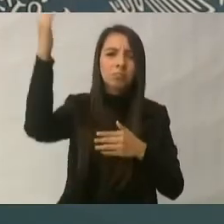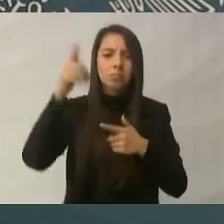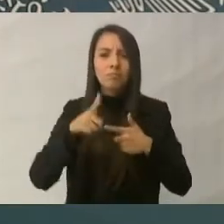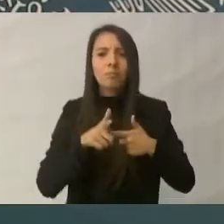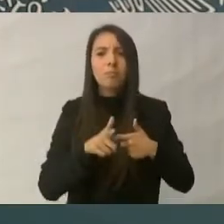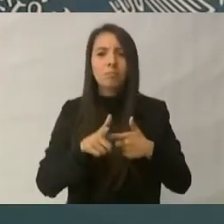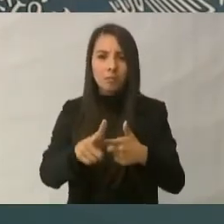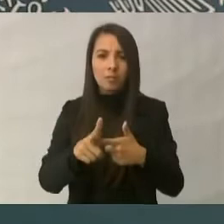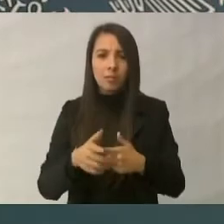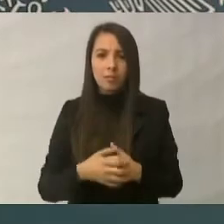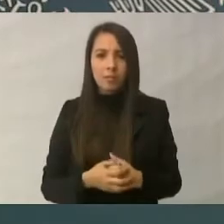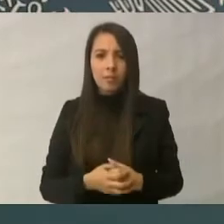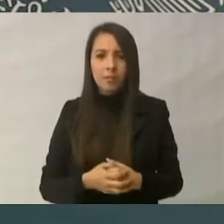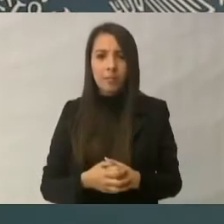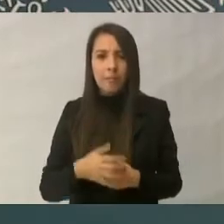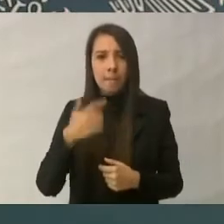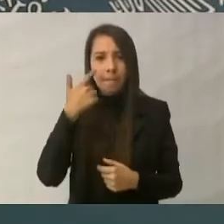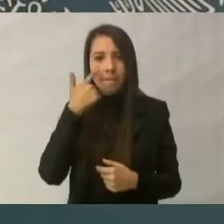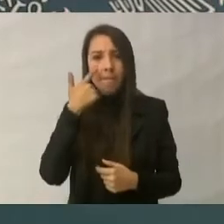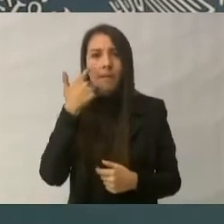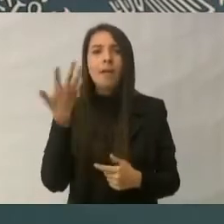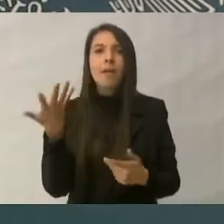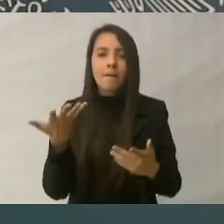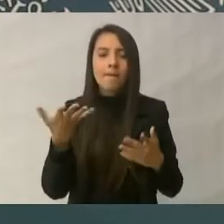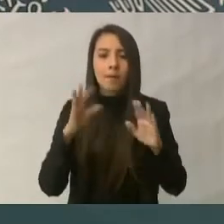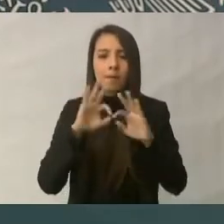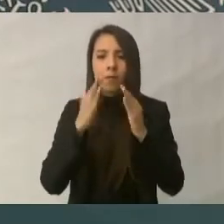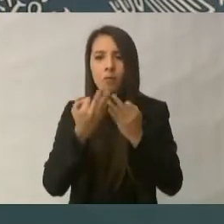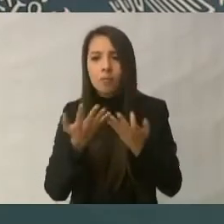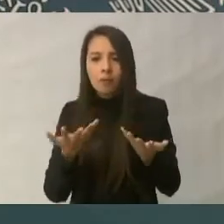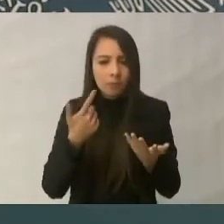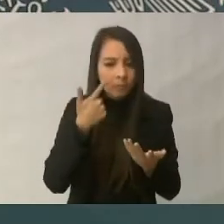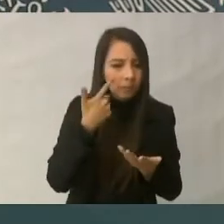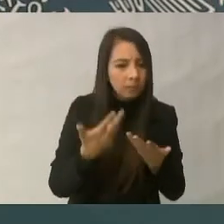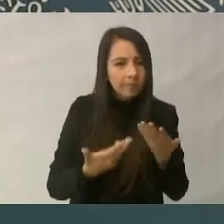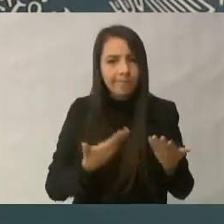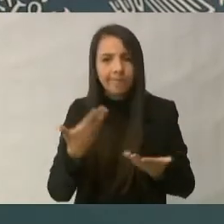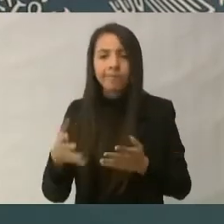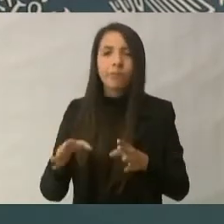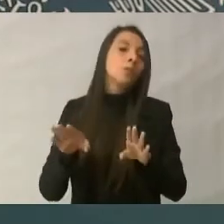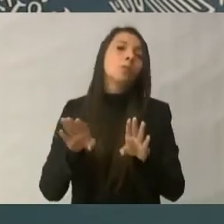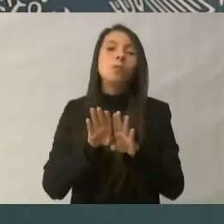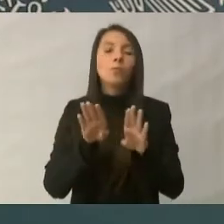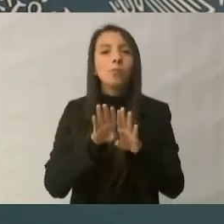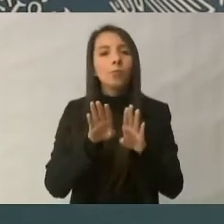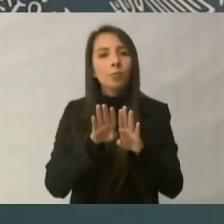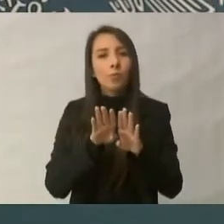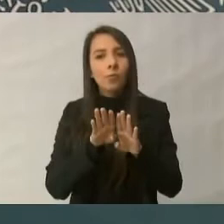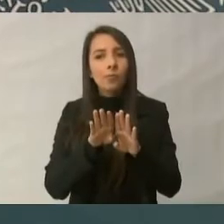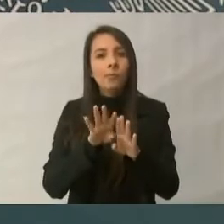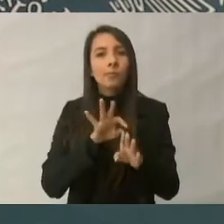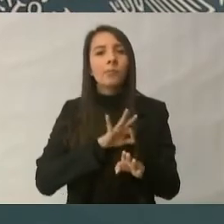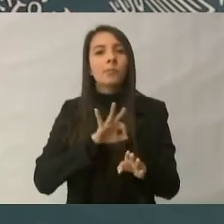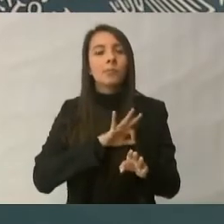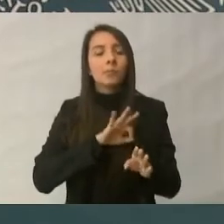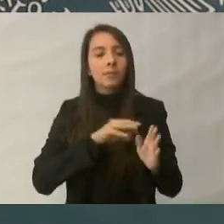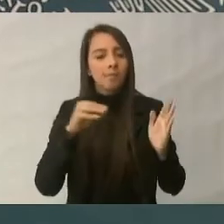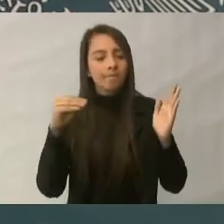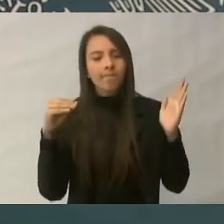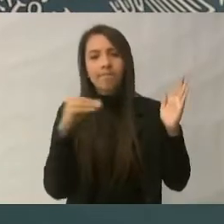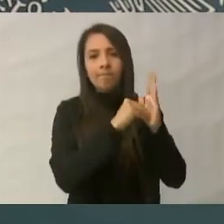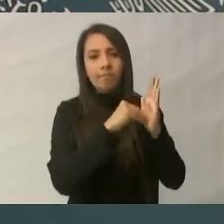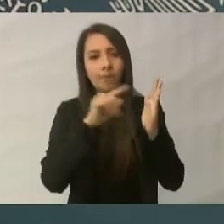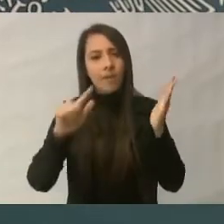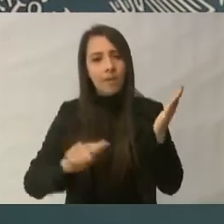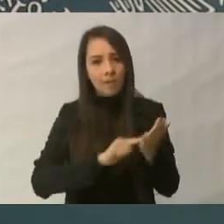Vamos a buscar la forma de convertirlo en ley y si es posible de elevarlo